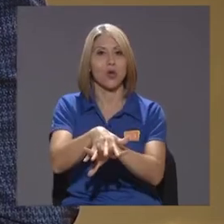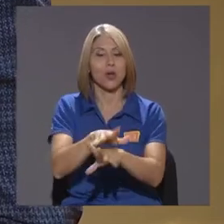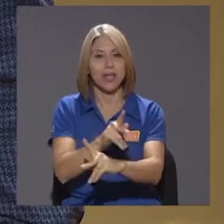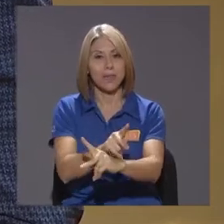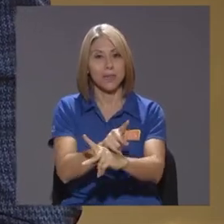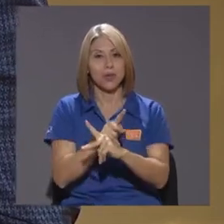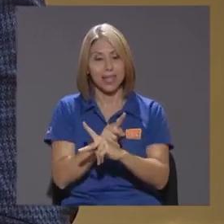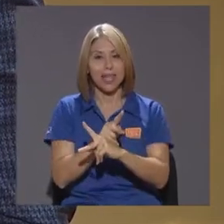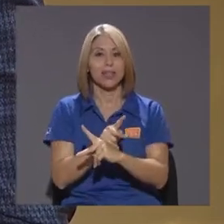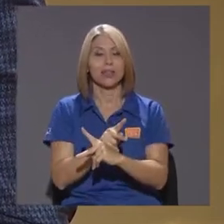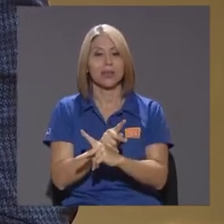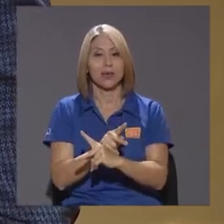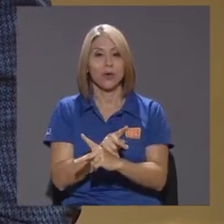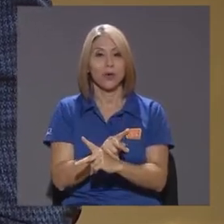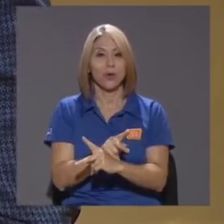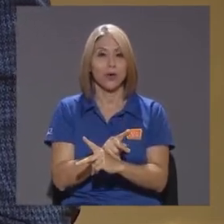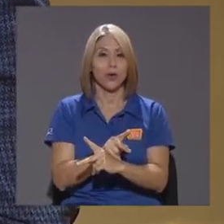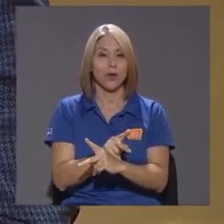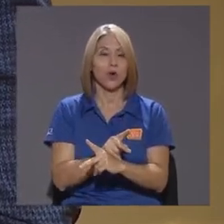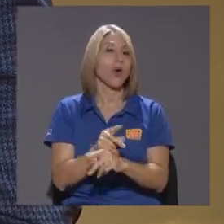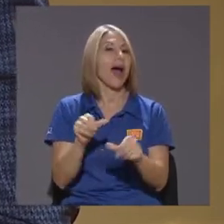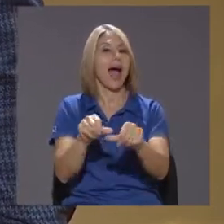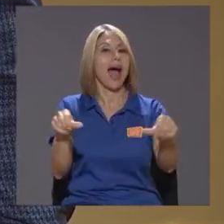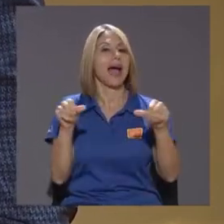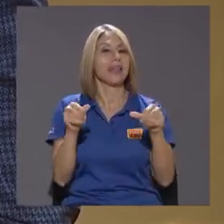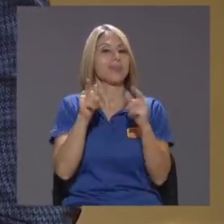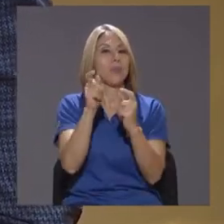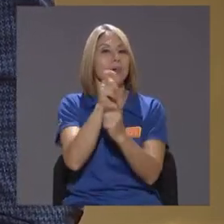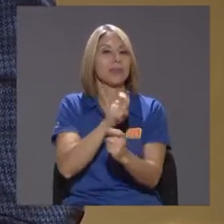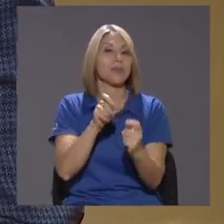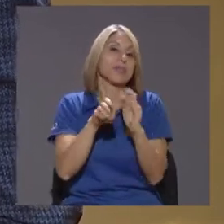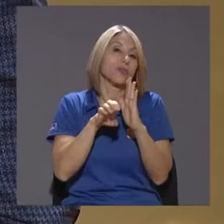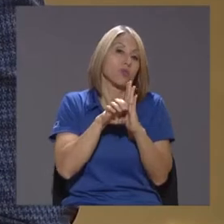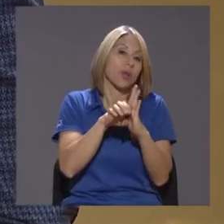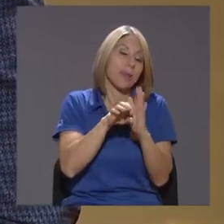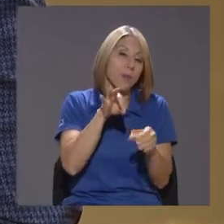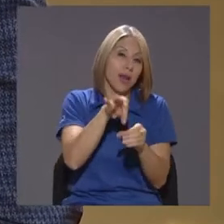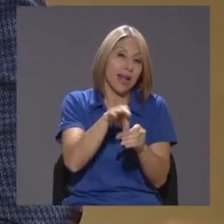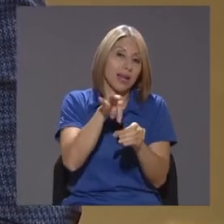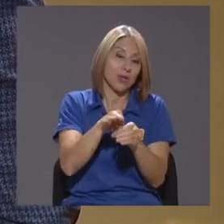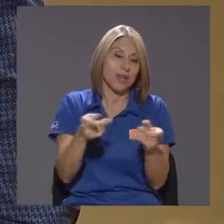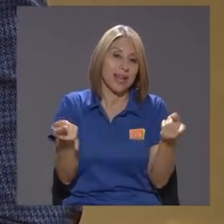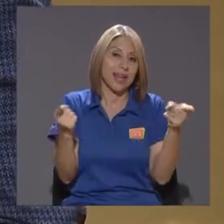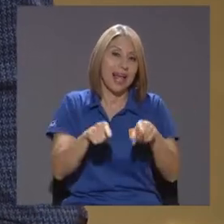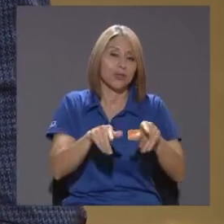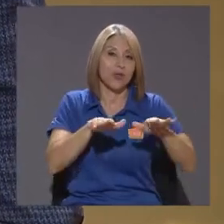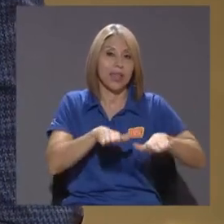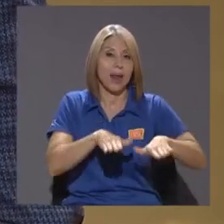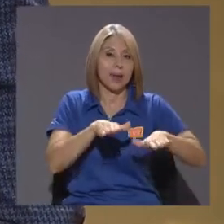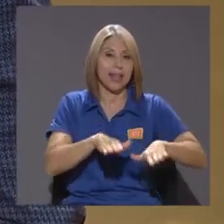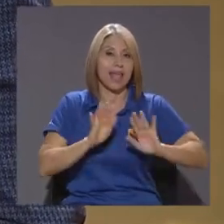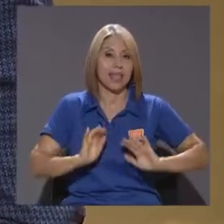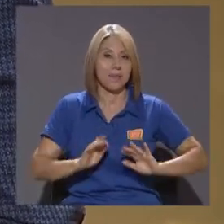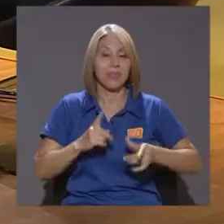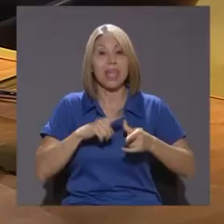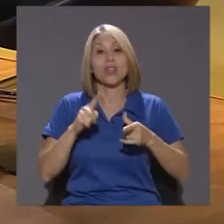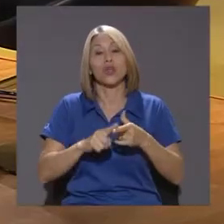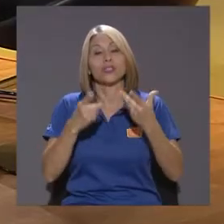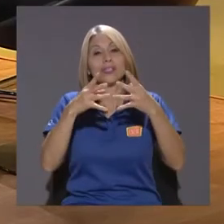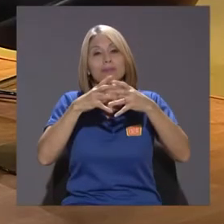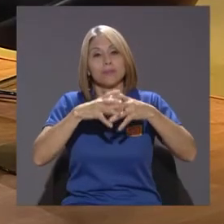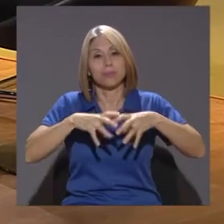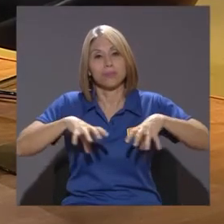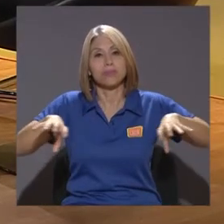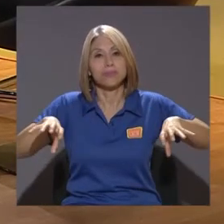Protegiendo De alguna forma Sectores muy específicos Como puede ser La agrícola En el caso De Gran Bretaña Entonces Se da esta división Y